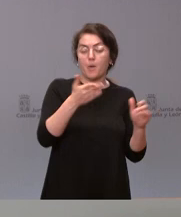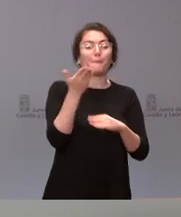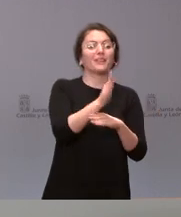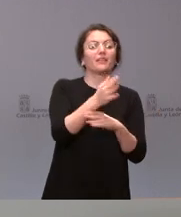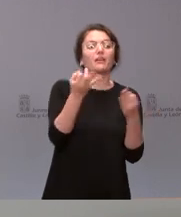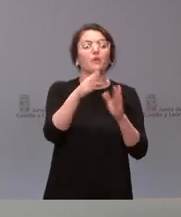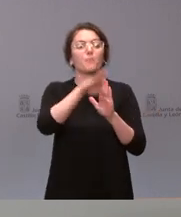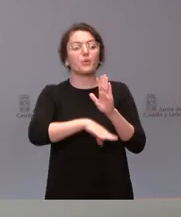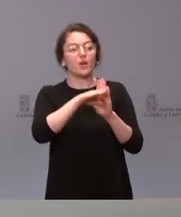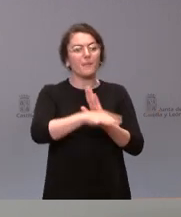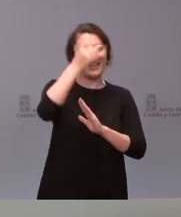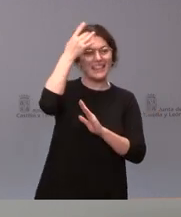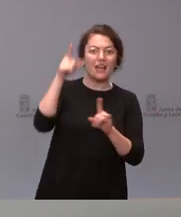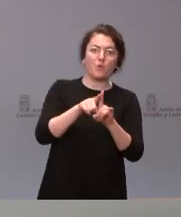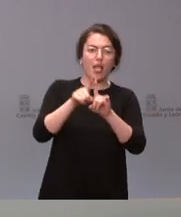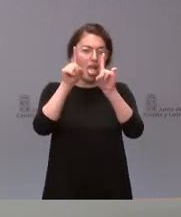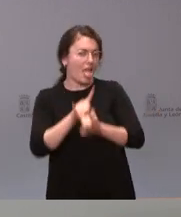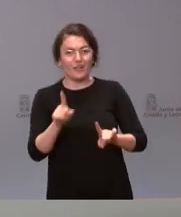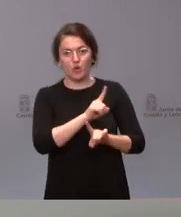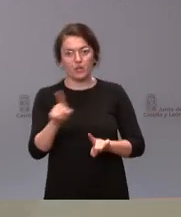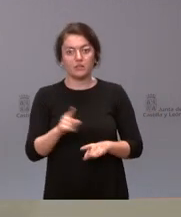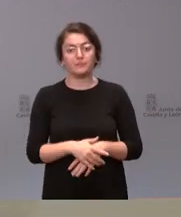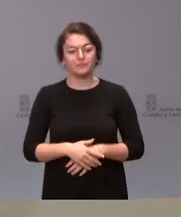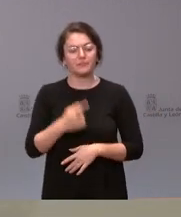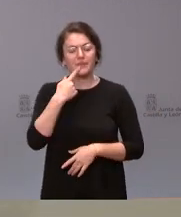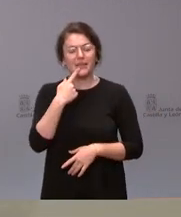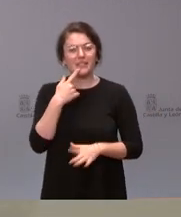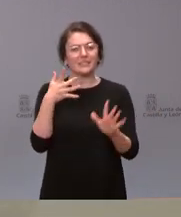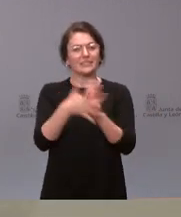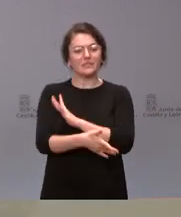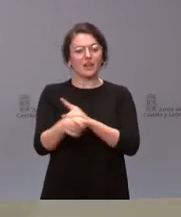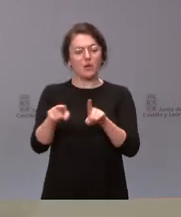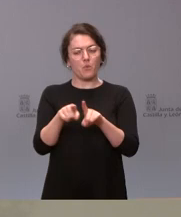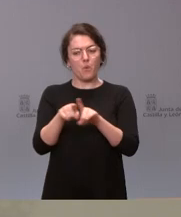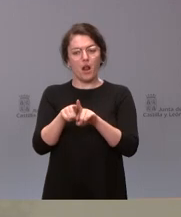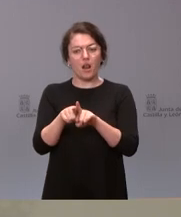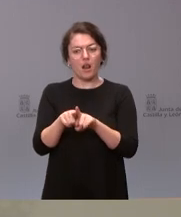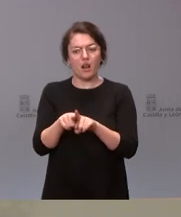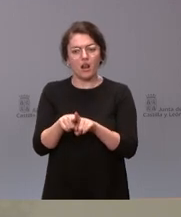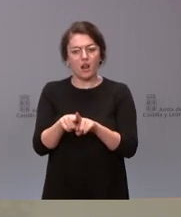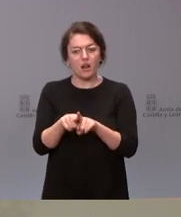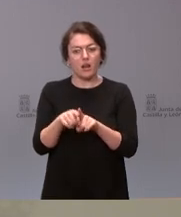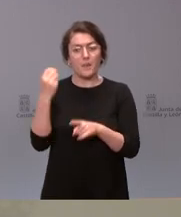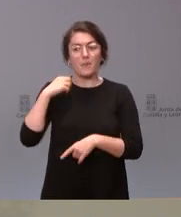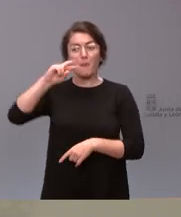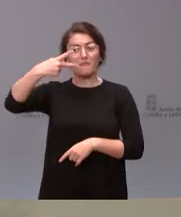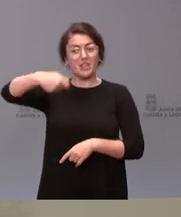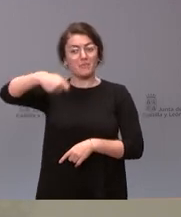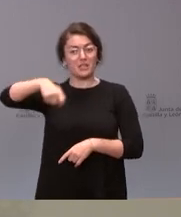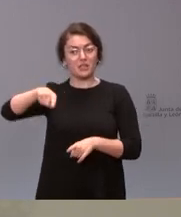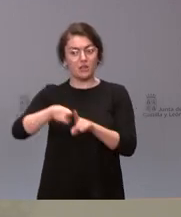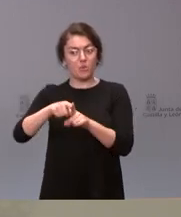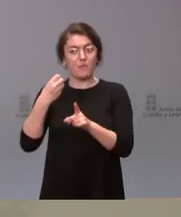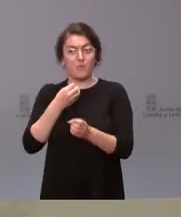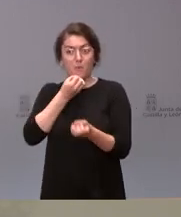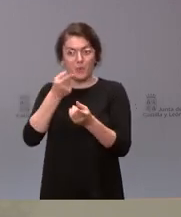y no cortinas de humo. Sí, entiendo entonces que al menos no comparte las palabras de su vicepresidente o que cree